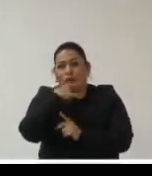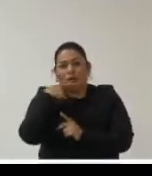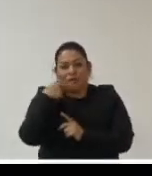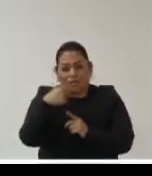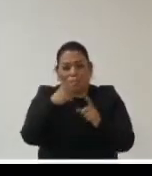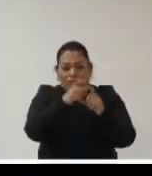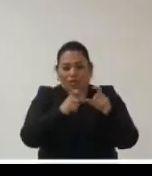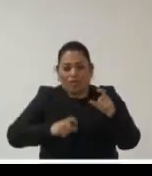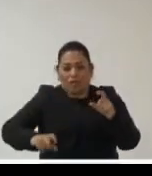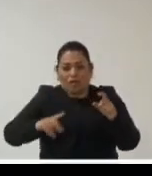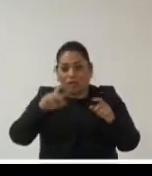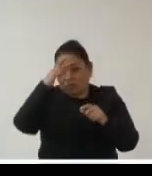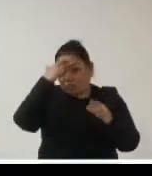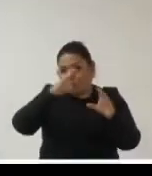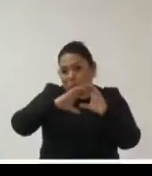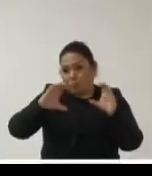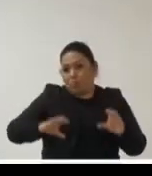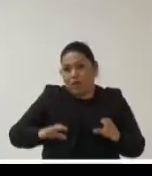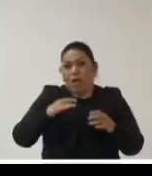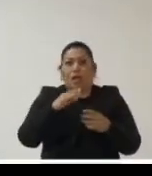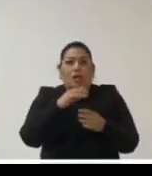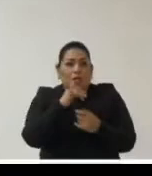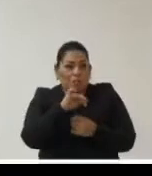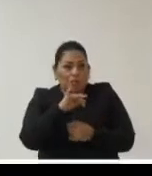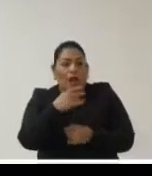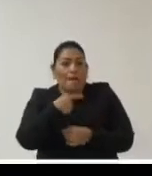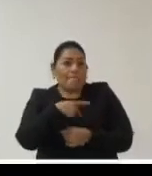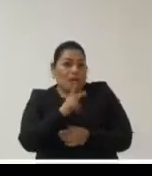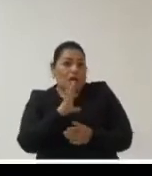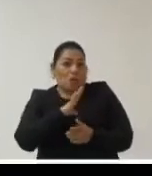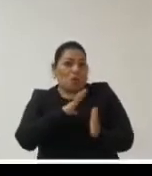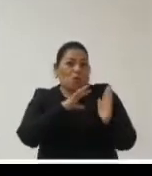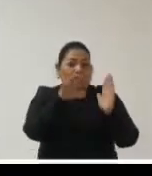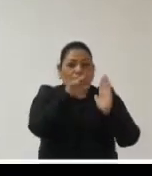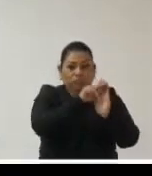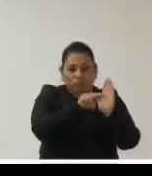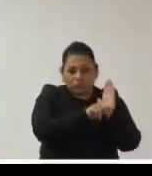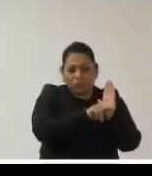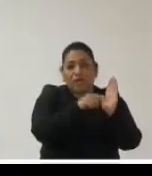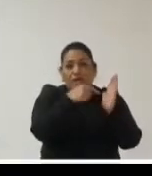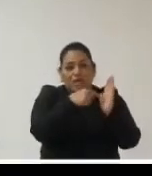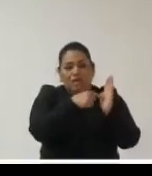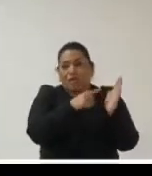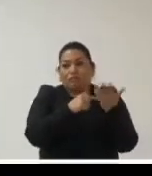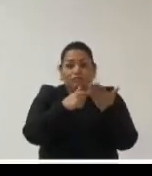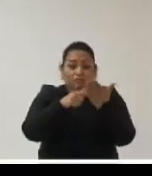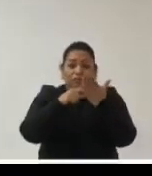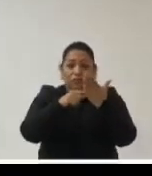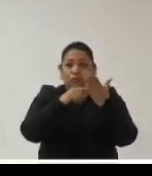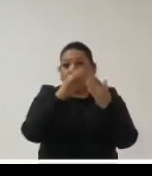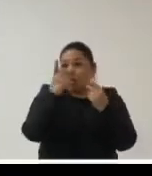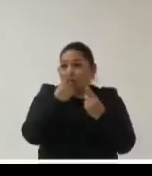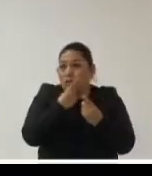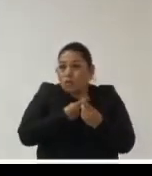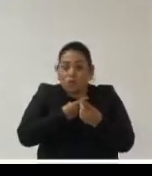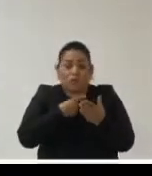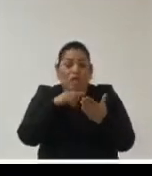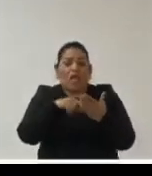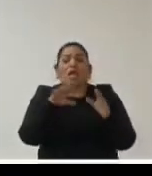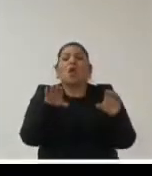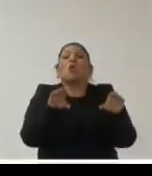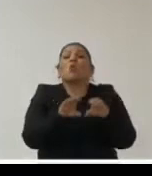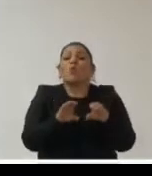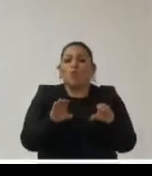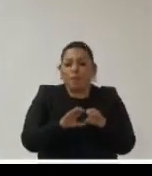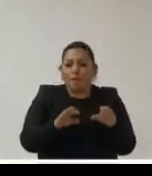reconocimiento constitucional de protección de datos personales pero tenemos una normativa que no establece específicamente un organismo nosotros como consejo para la